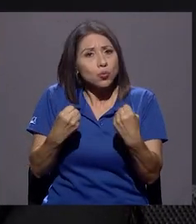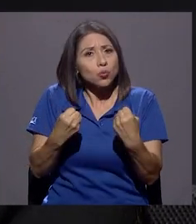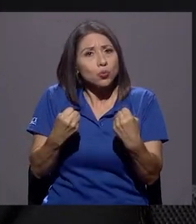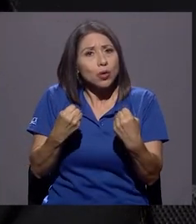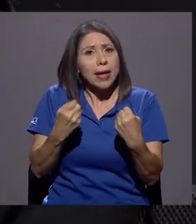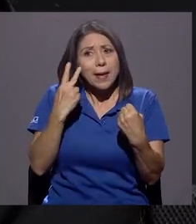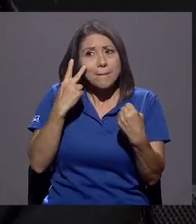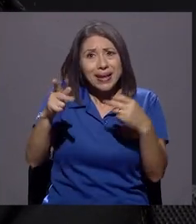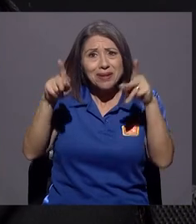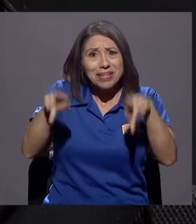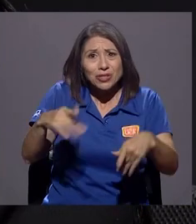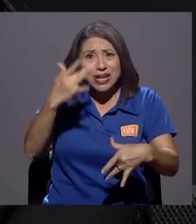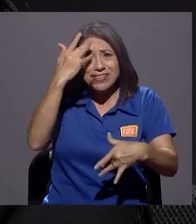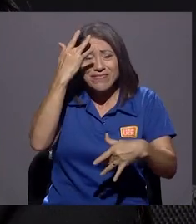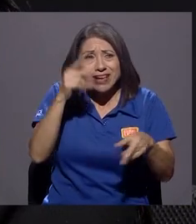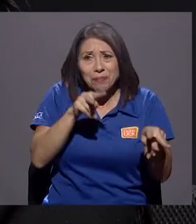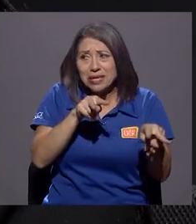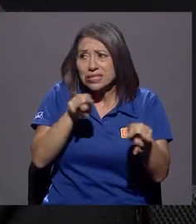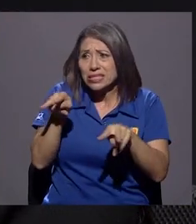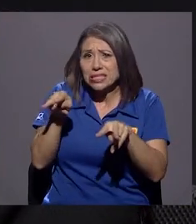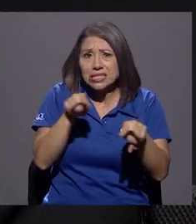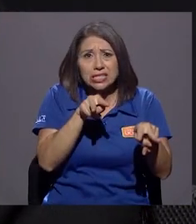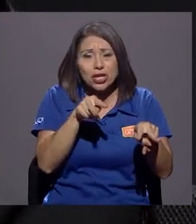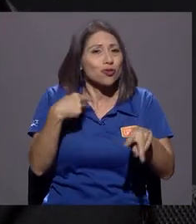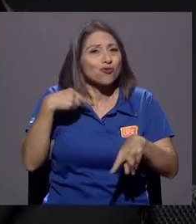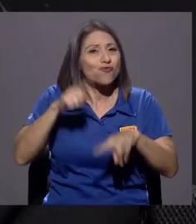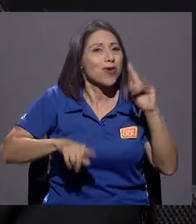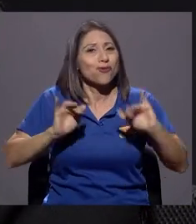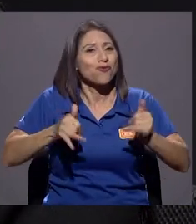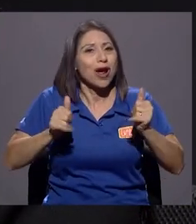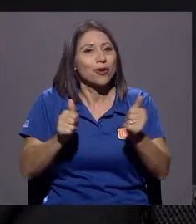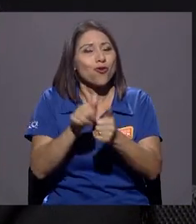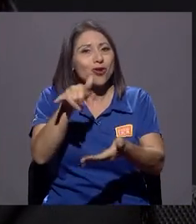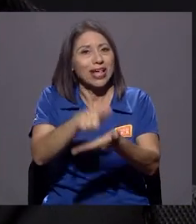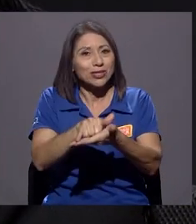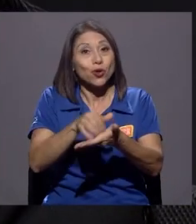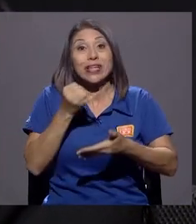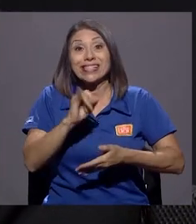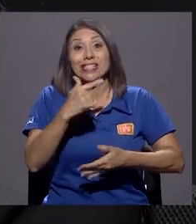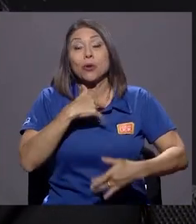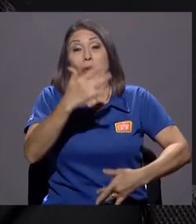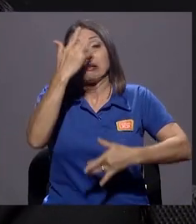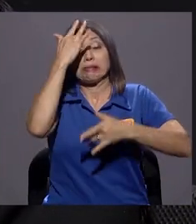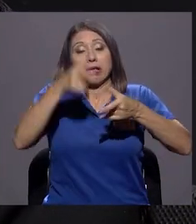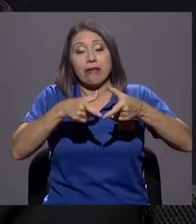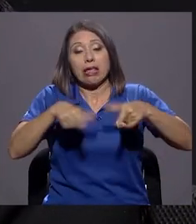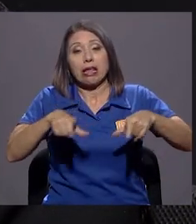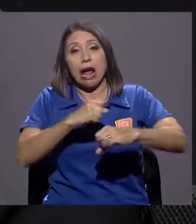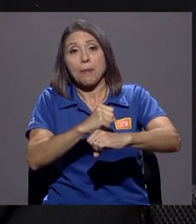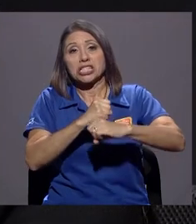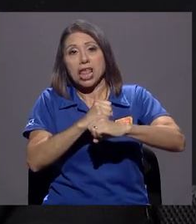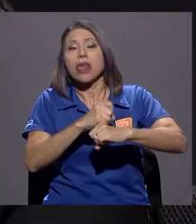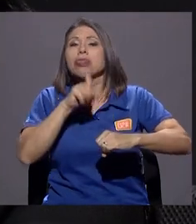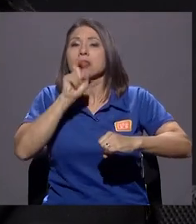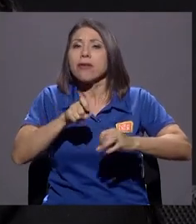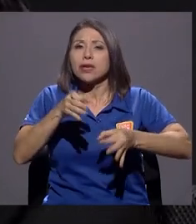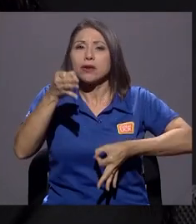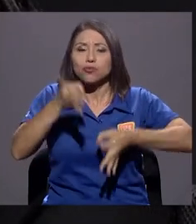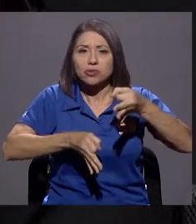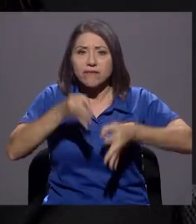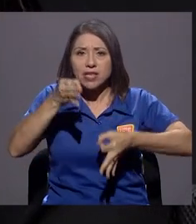que uno no juegue con eso. Entonces, para mí una incapacidad tiene que ser justificada. Y justificada en el tanto usted